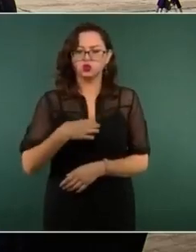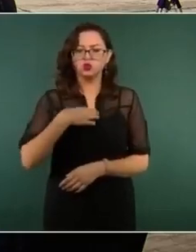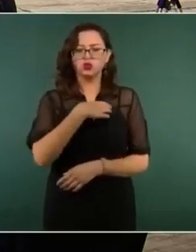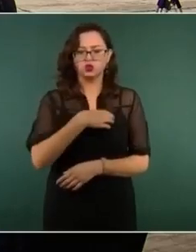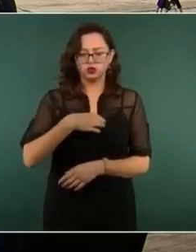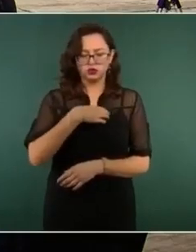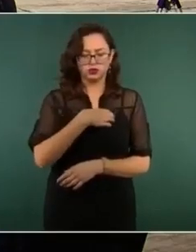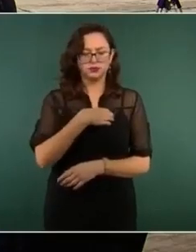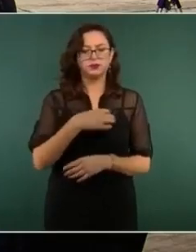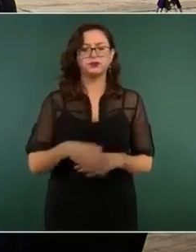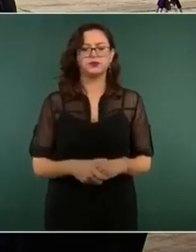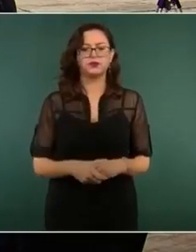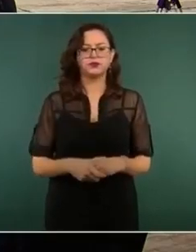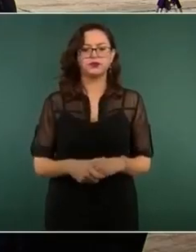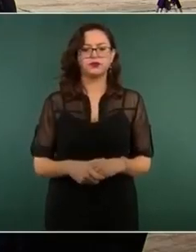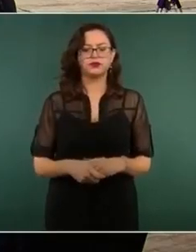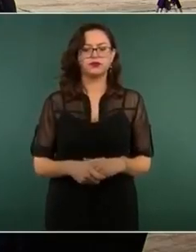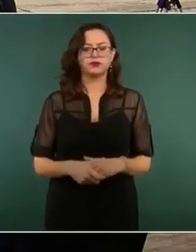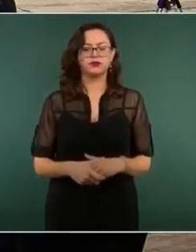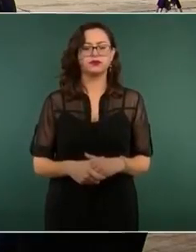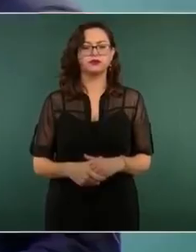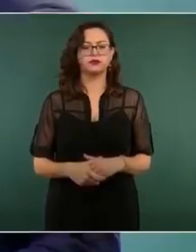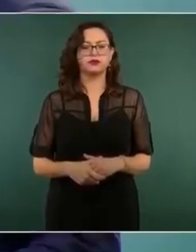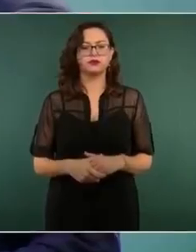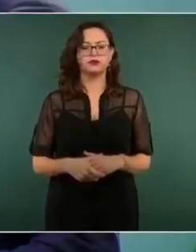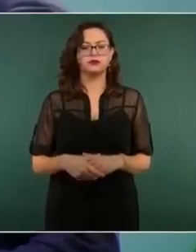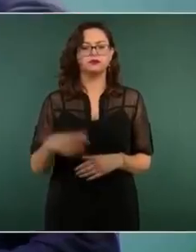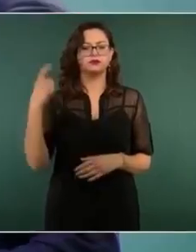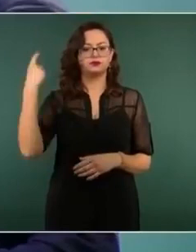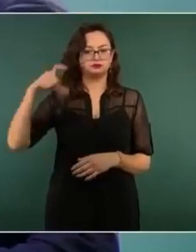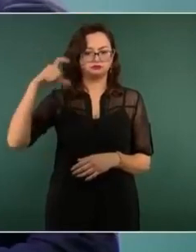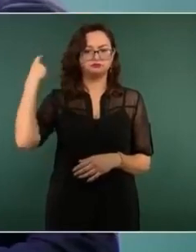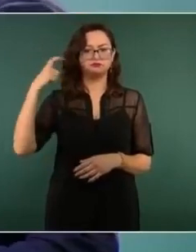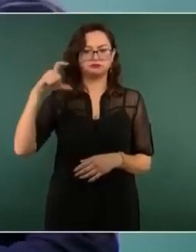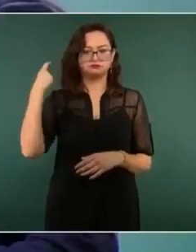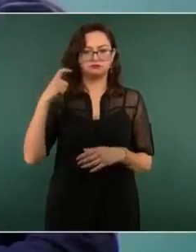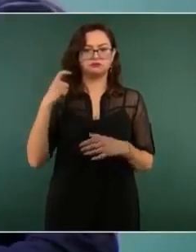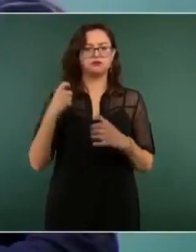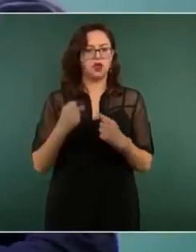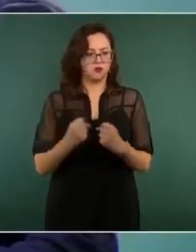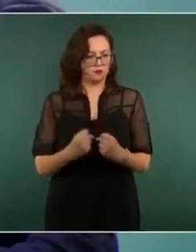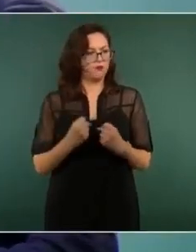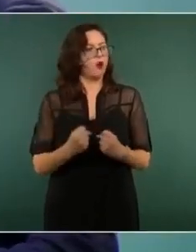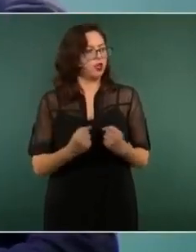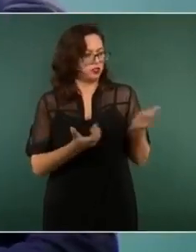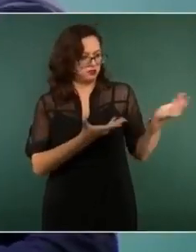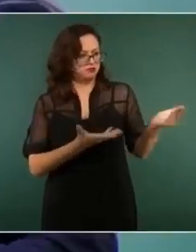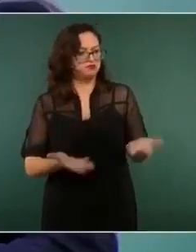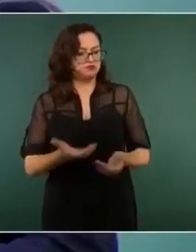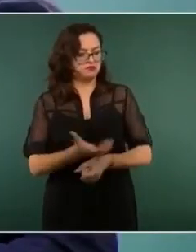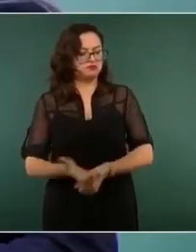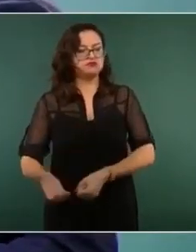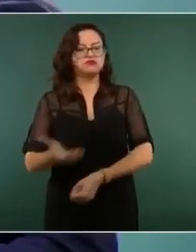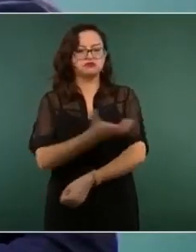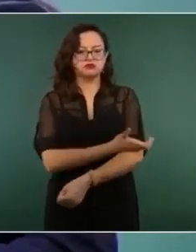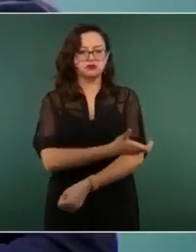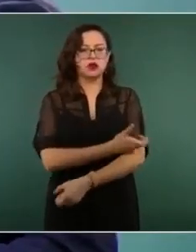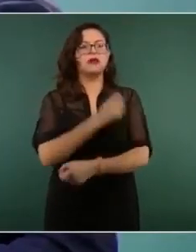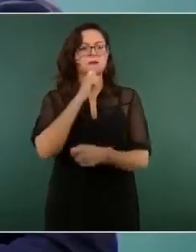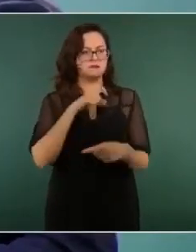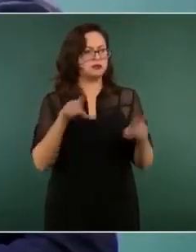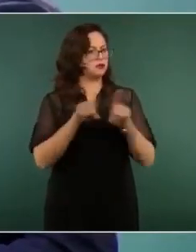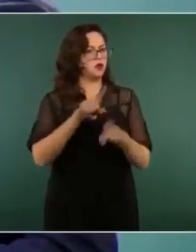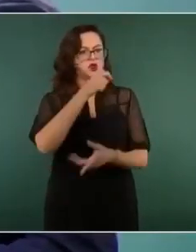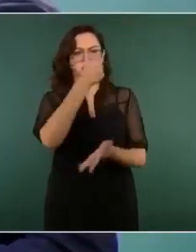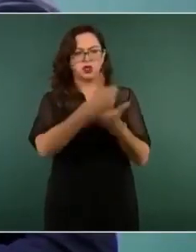Querétaro sigue sintiéndose fuerte cuando está usted aquí o desde Palacio Nacional